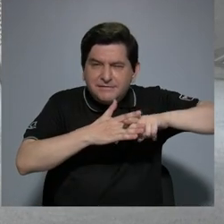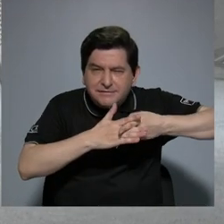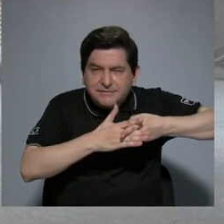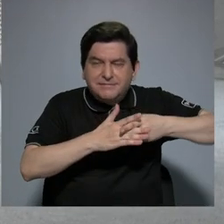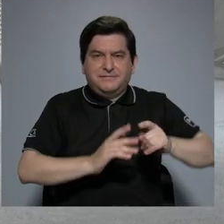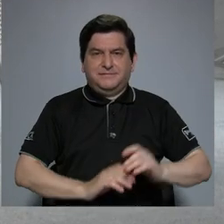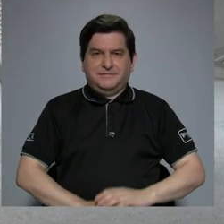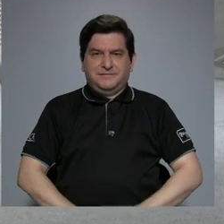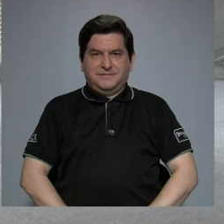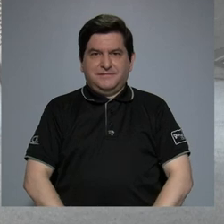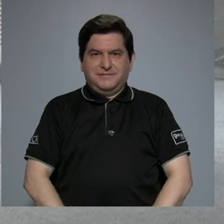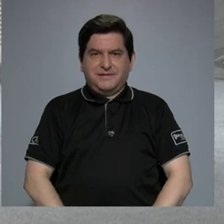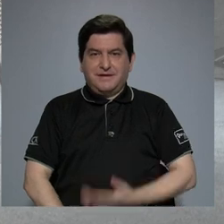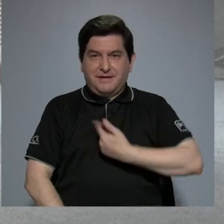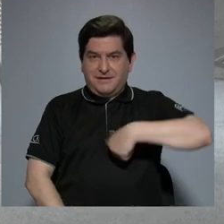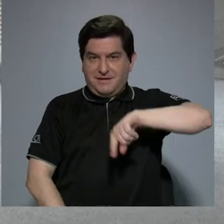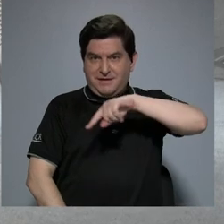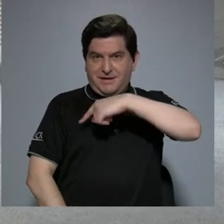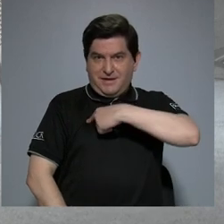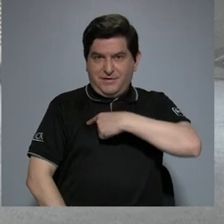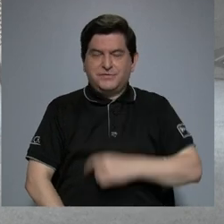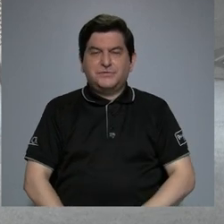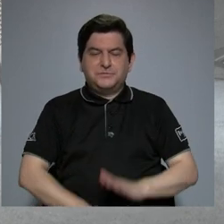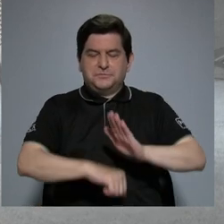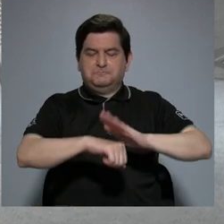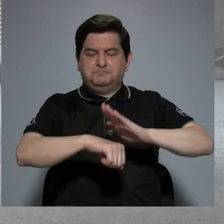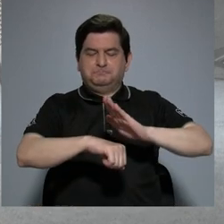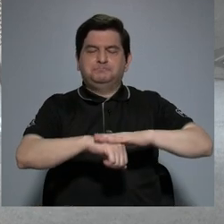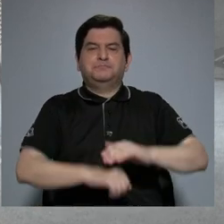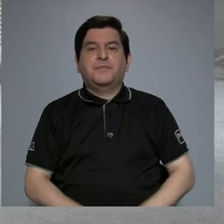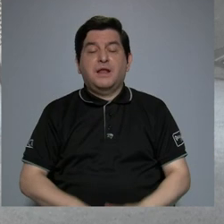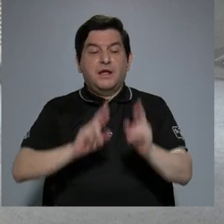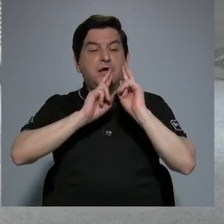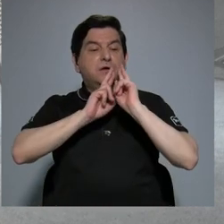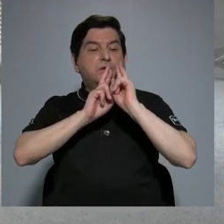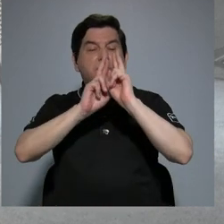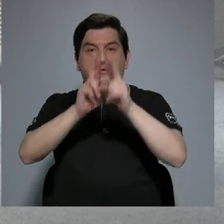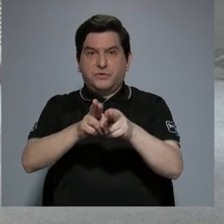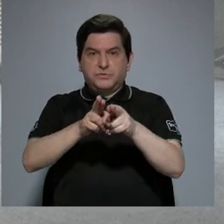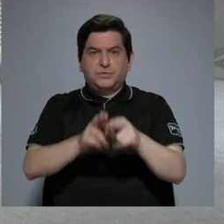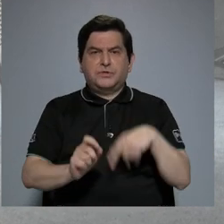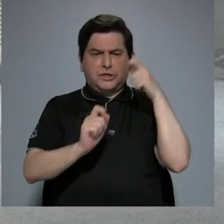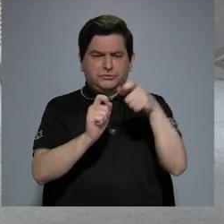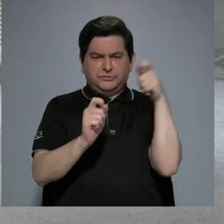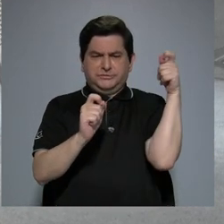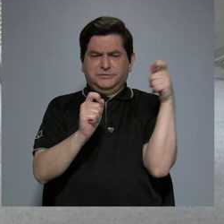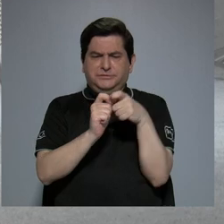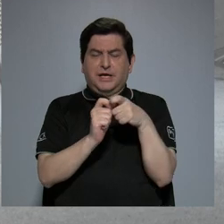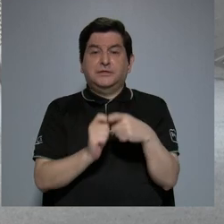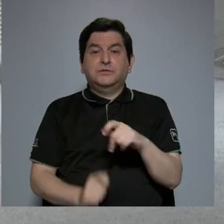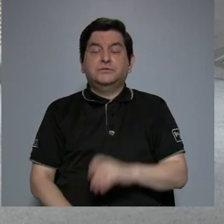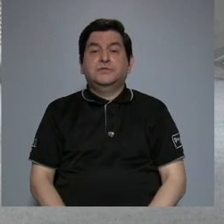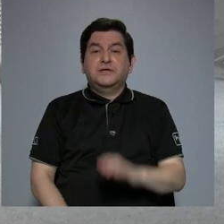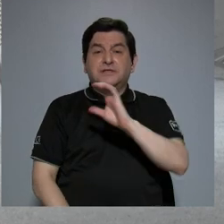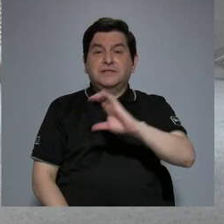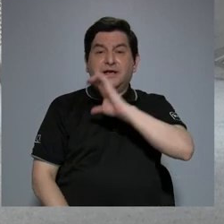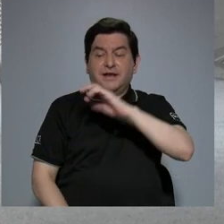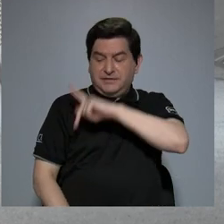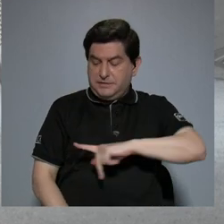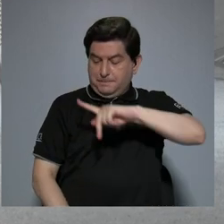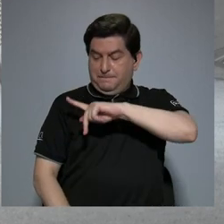nos ha llevado a tener resultados más precisos, personalizados,